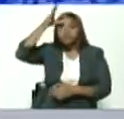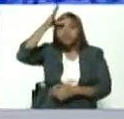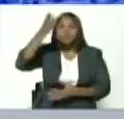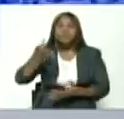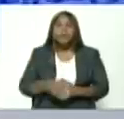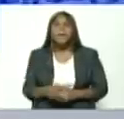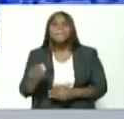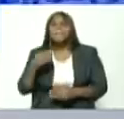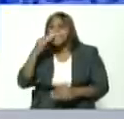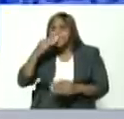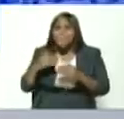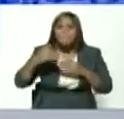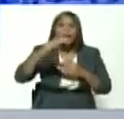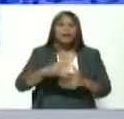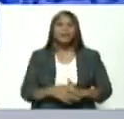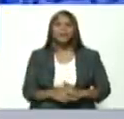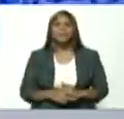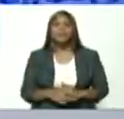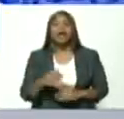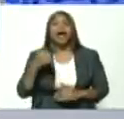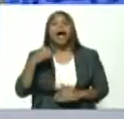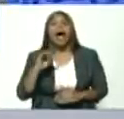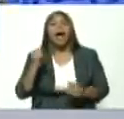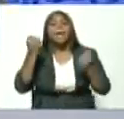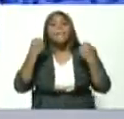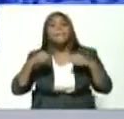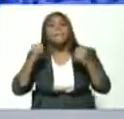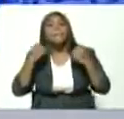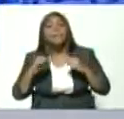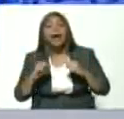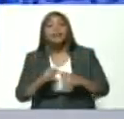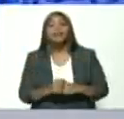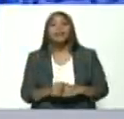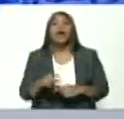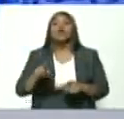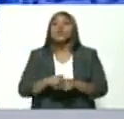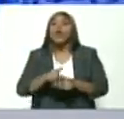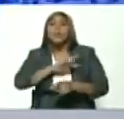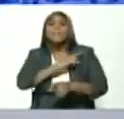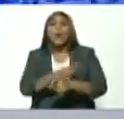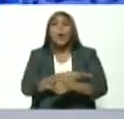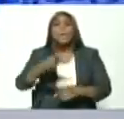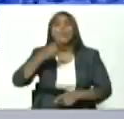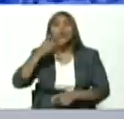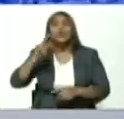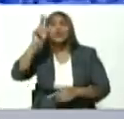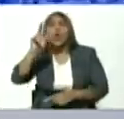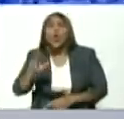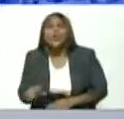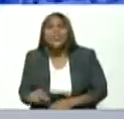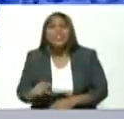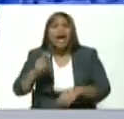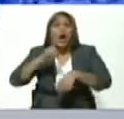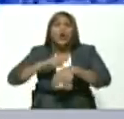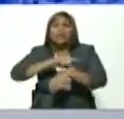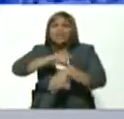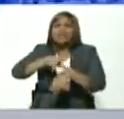más allá de eso está el ejercicio del poder político todos los días a toda hora